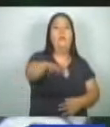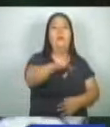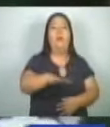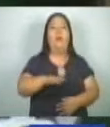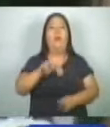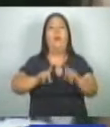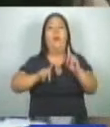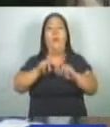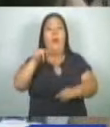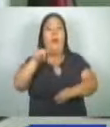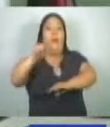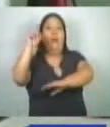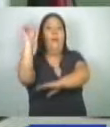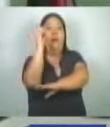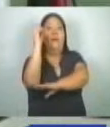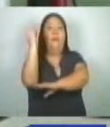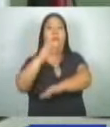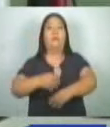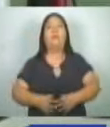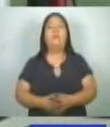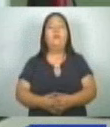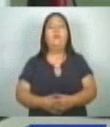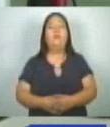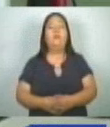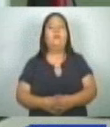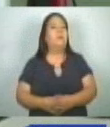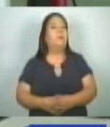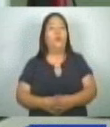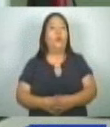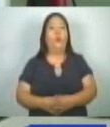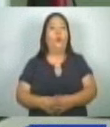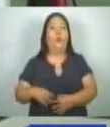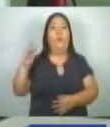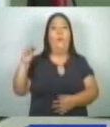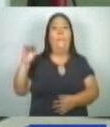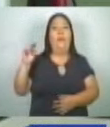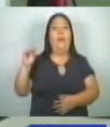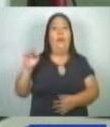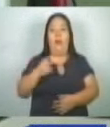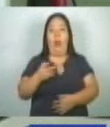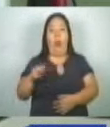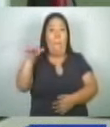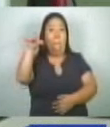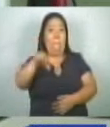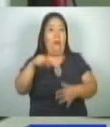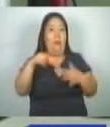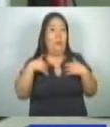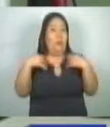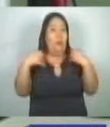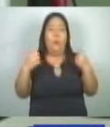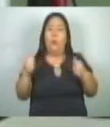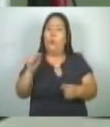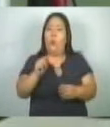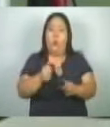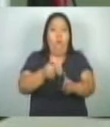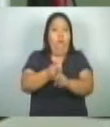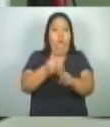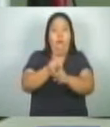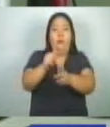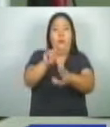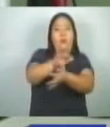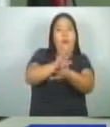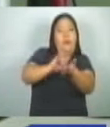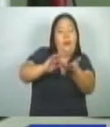encuentra en emergencia. No es un mineral dañino a la salud. De hecho, es un mineral que se utiliza en